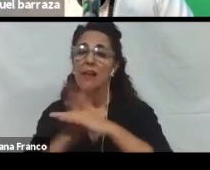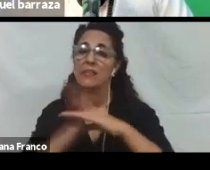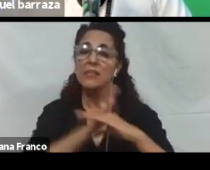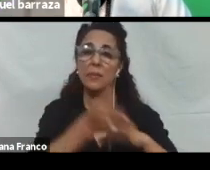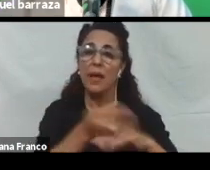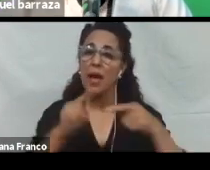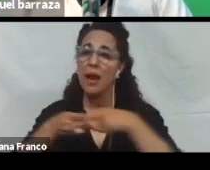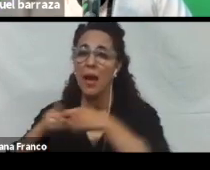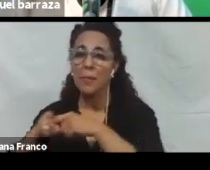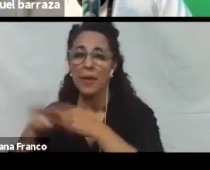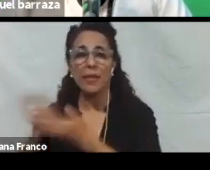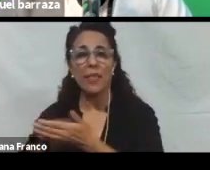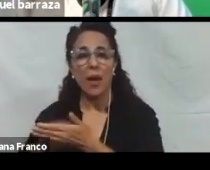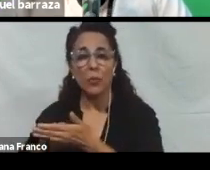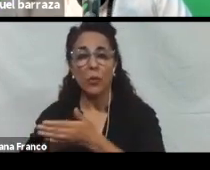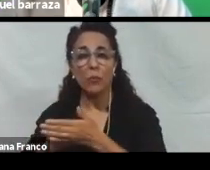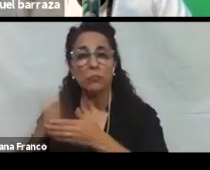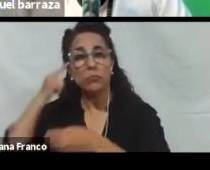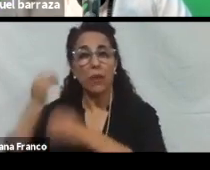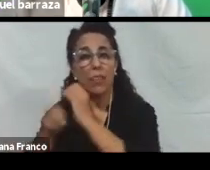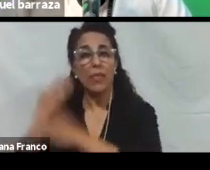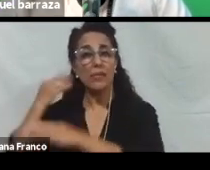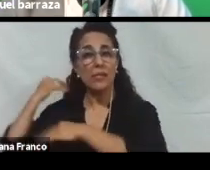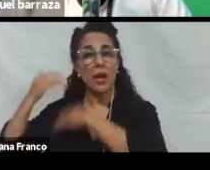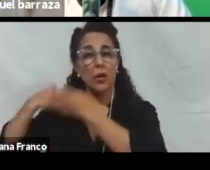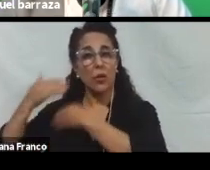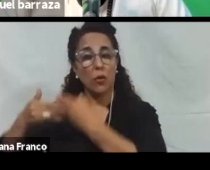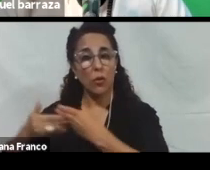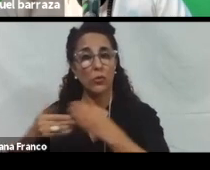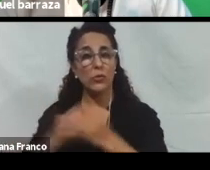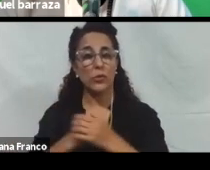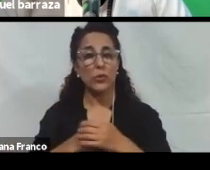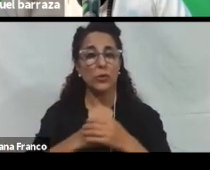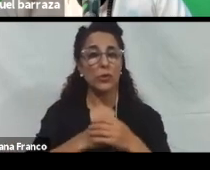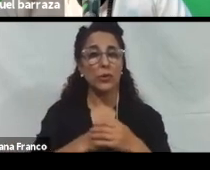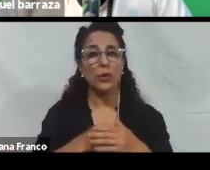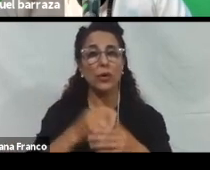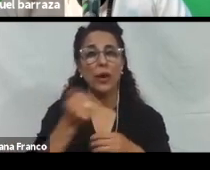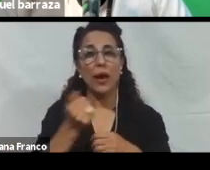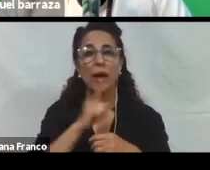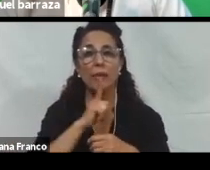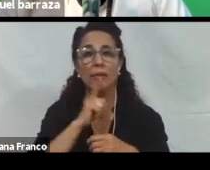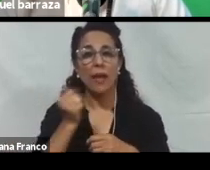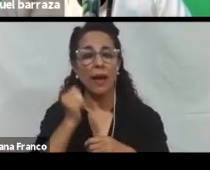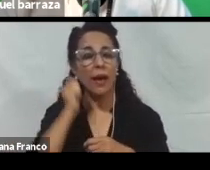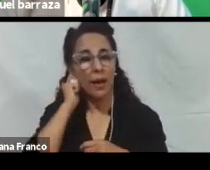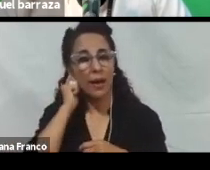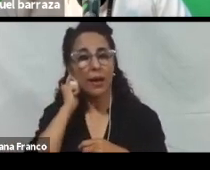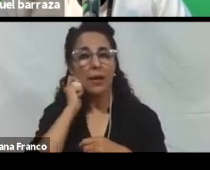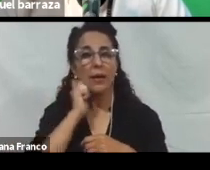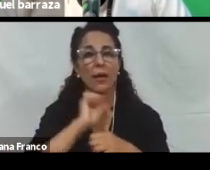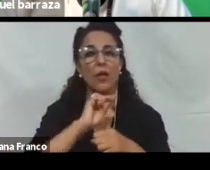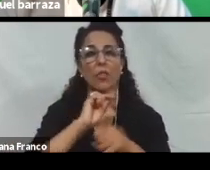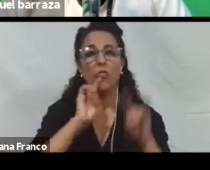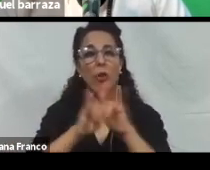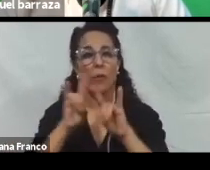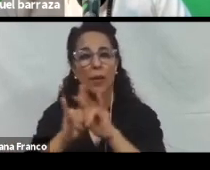Fueron desarrollados por un equipo, ATAC WG, de la W3C, que es el